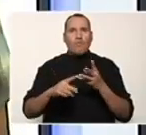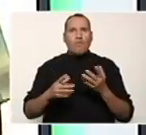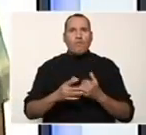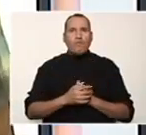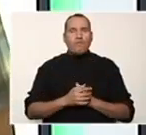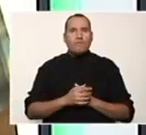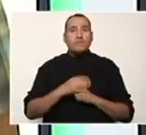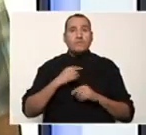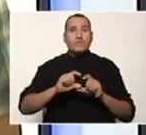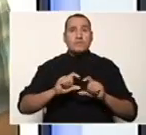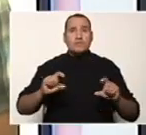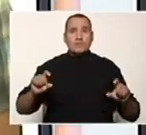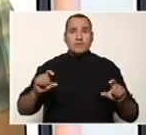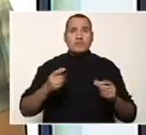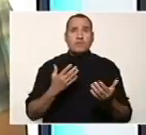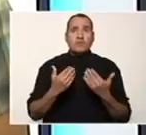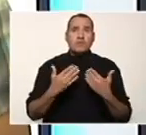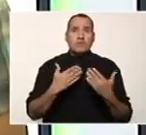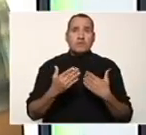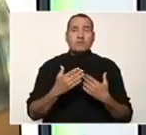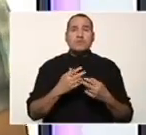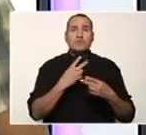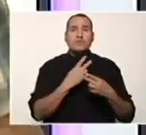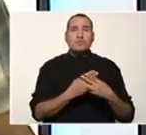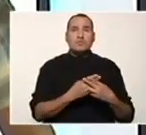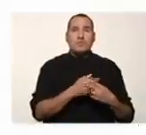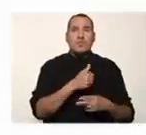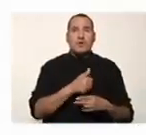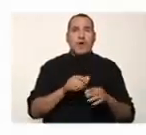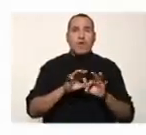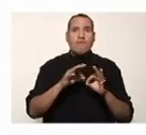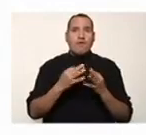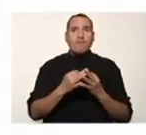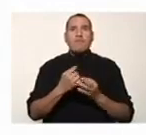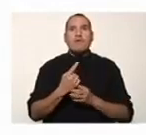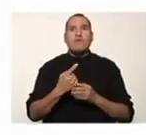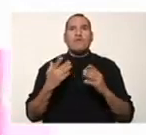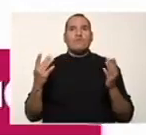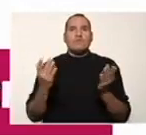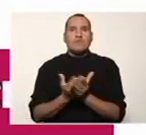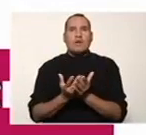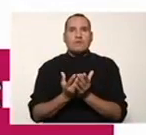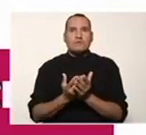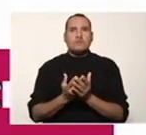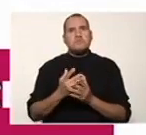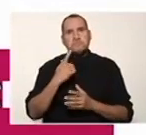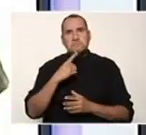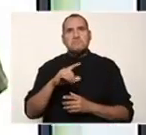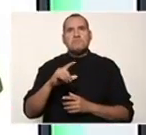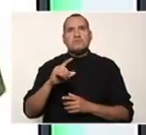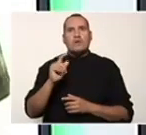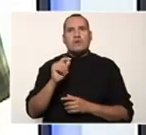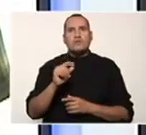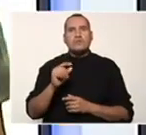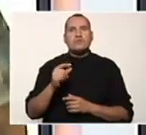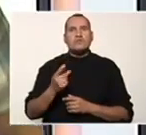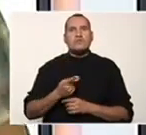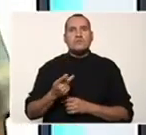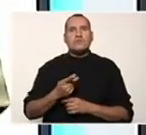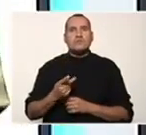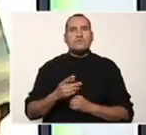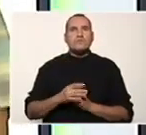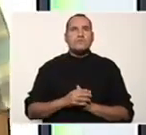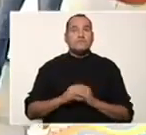La etiqueta con la que pueden interactuar con nosotros, numeral cadafamiliaunescuela.com las cuentas, arroba cadafamiliaunescuela, arroba Jocelyn Correia y arroba César Pizón Noguera